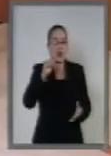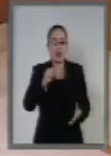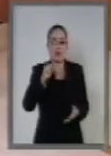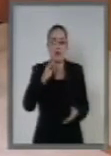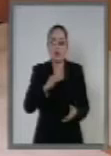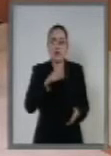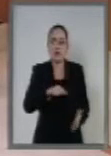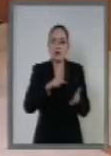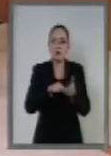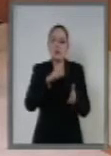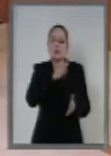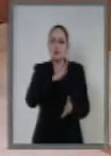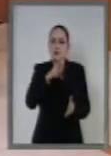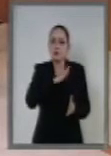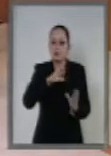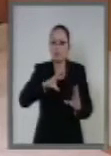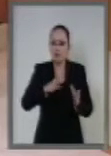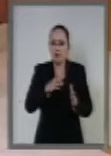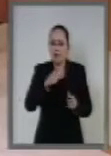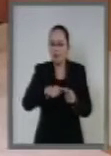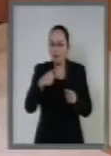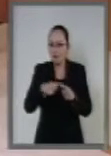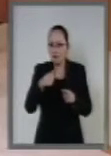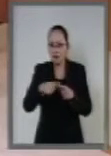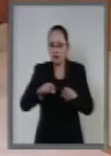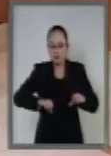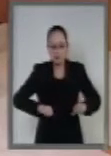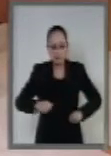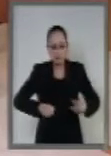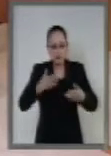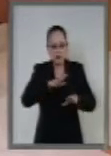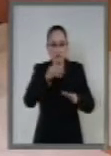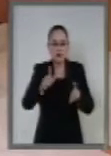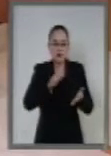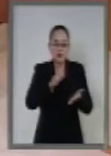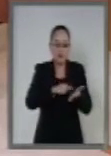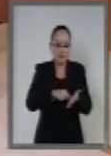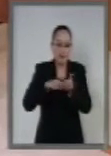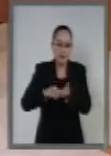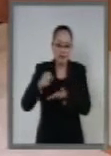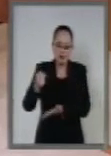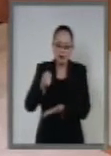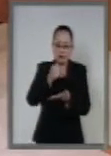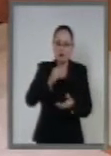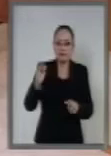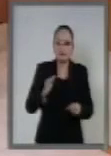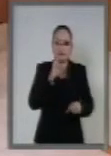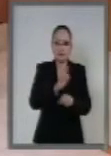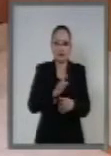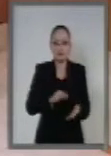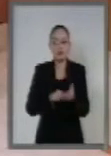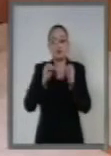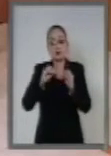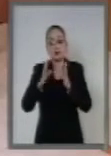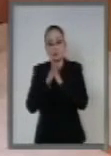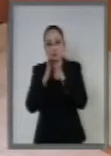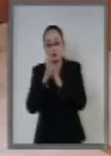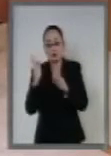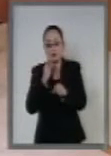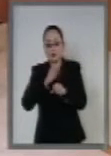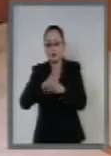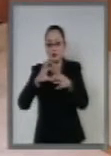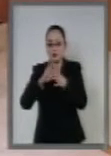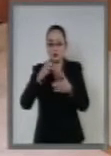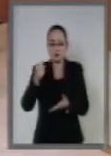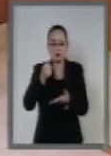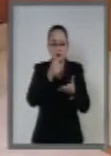fiscalizar las operaciones que involucren recursos públicos federales o participaciones federales a través